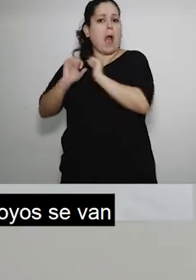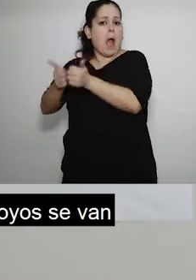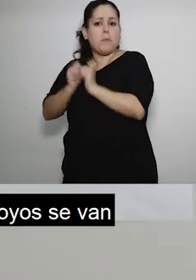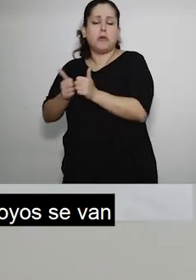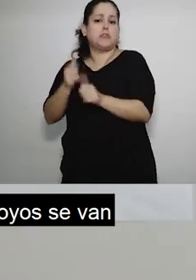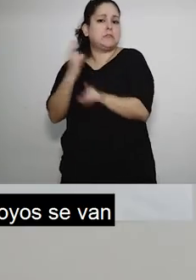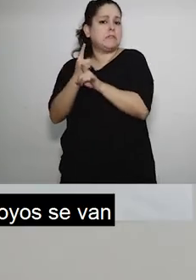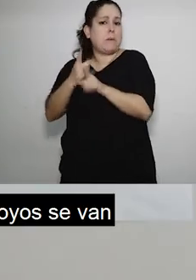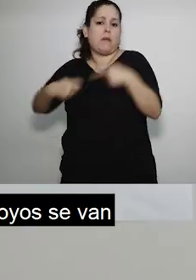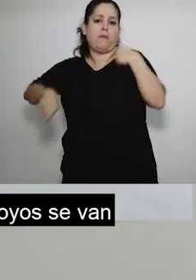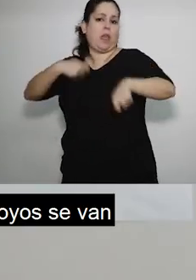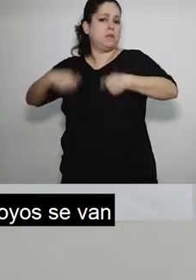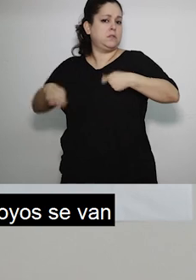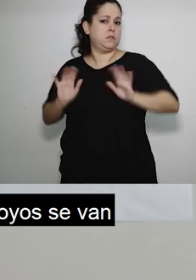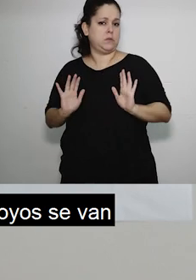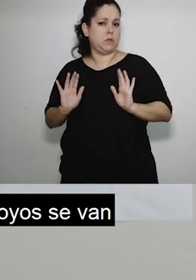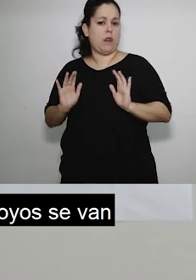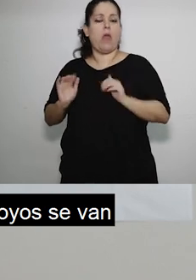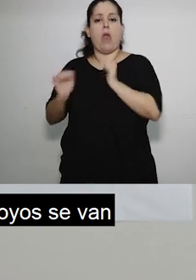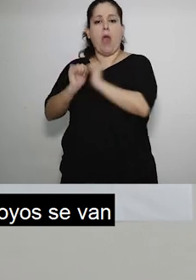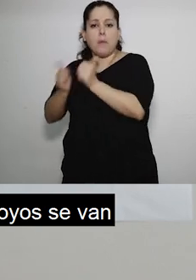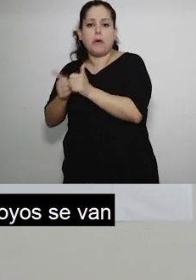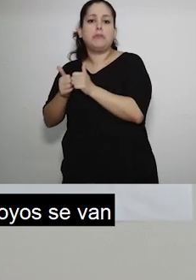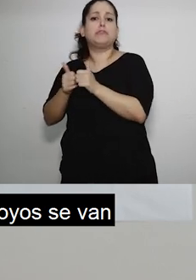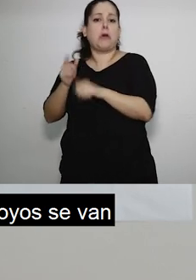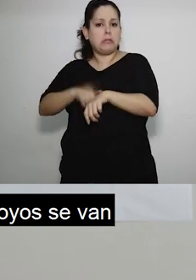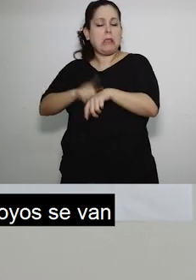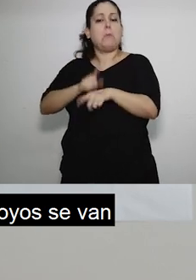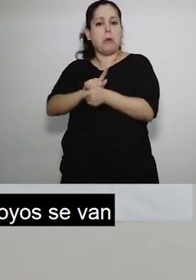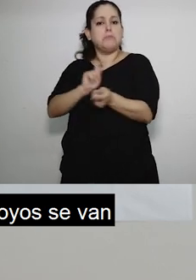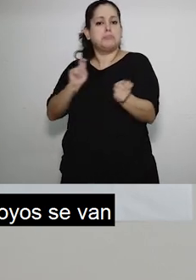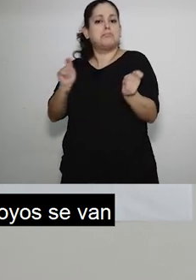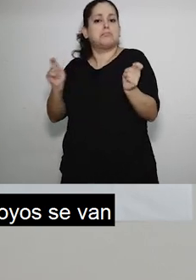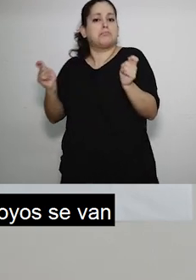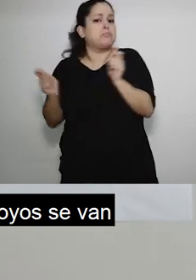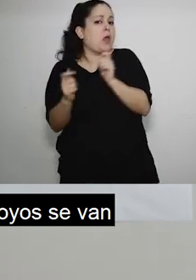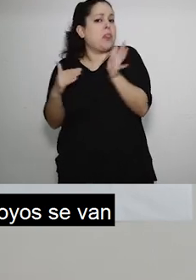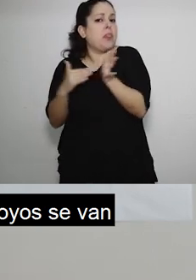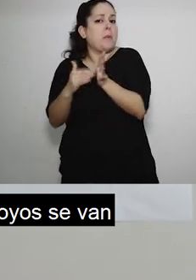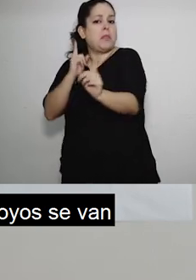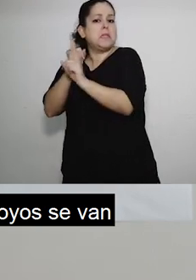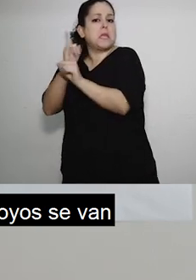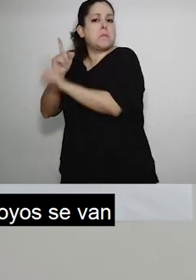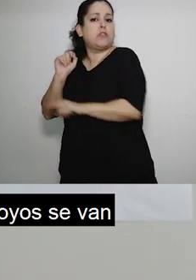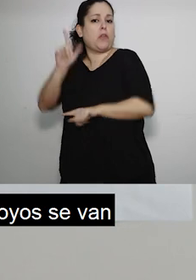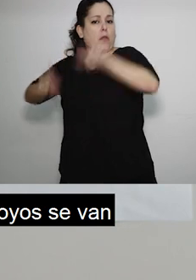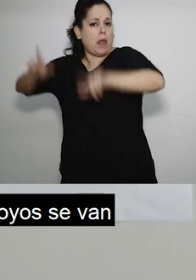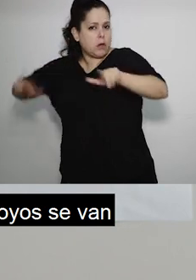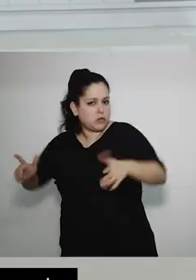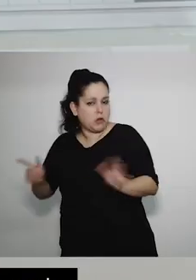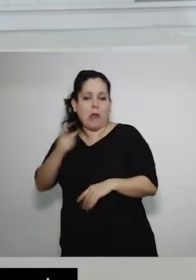es que son flexibles también. Estos apoyos se van rediseñando en el proceso de seguimiento de las personas.